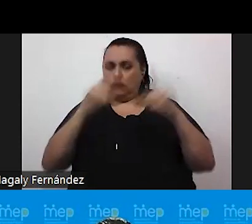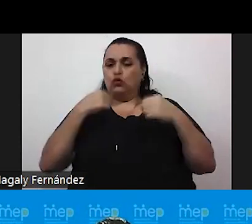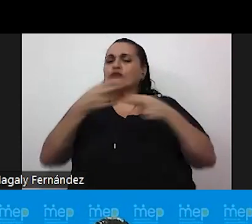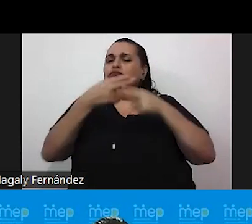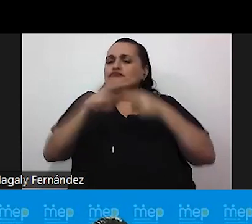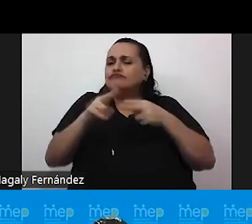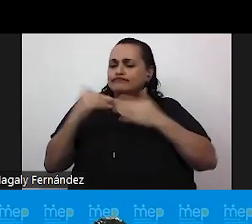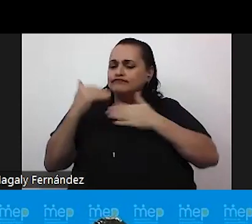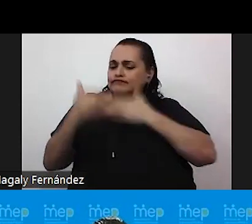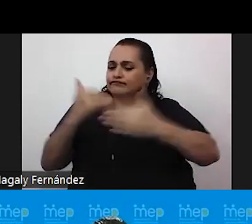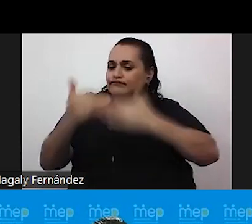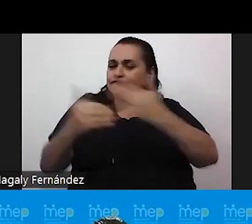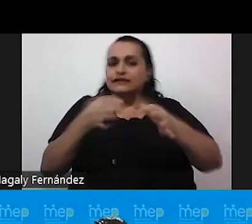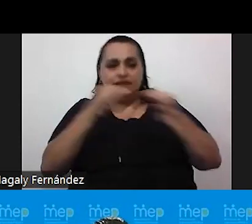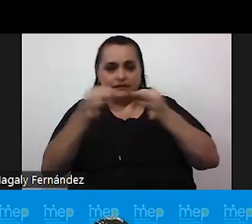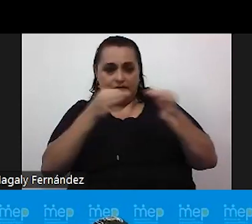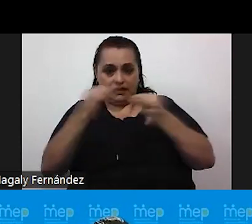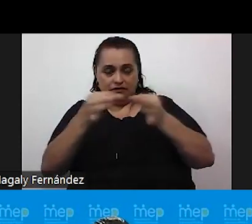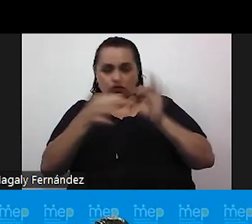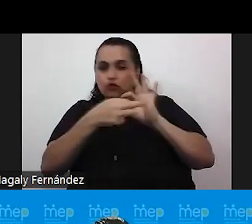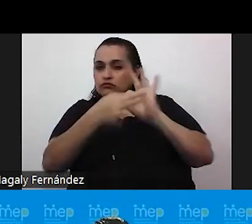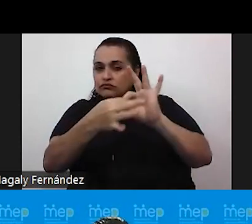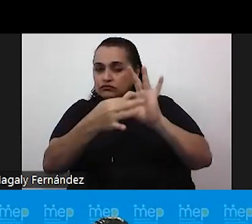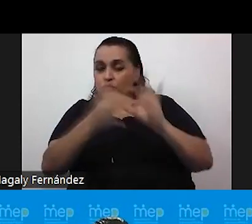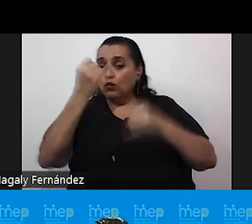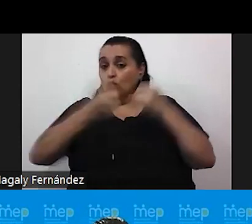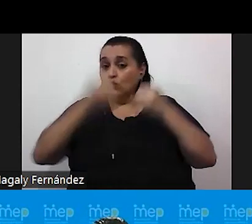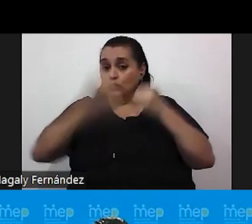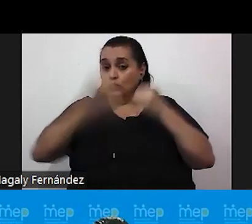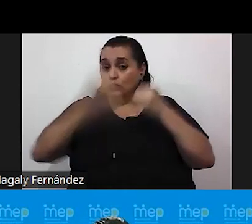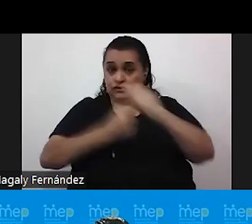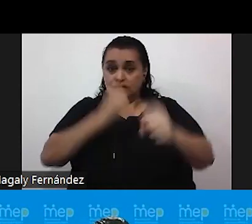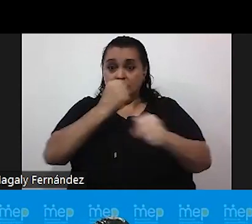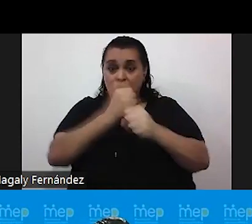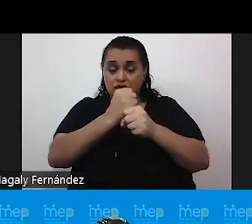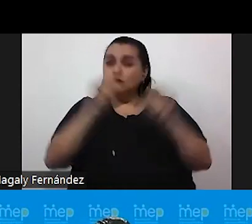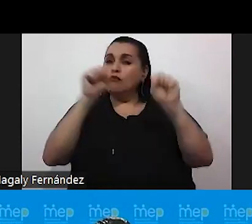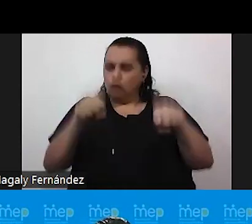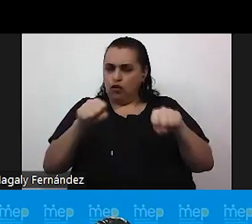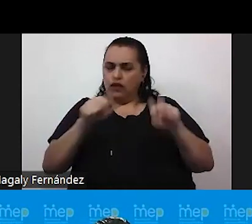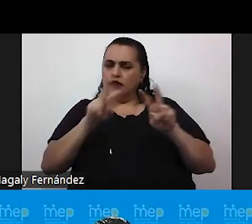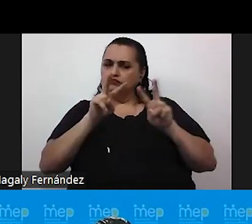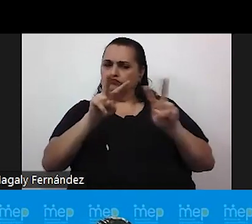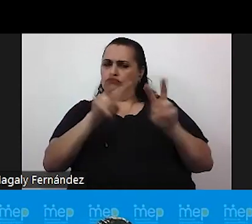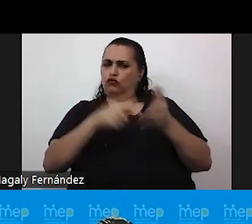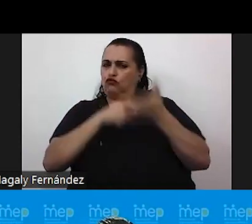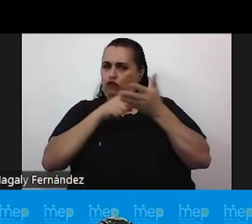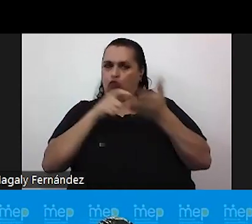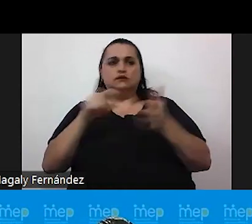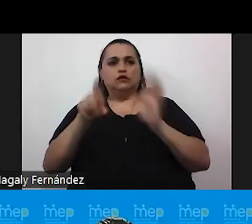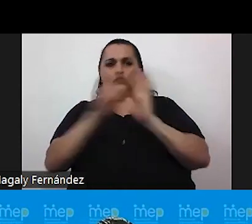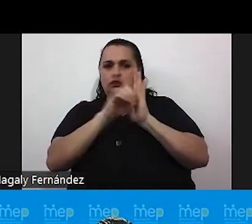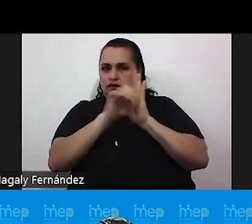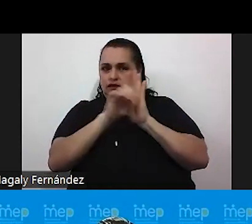recorrido sobre cómo durante estos últimos años se han podido dar el reconocimiento de estos derechos